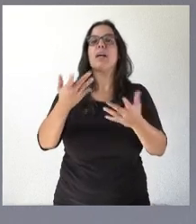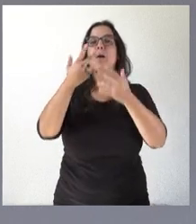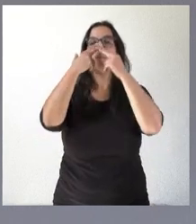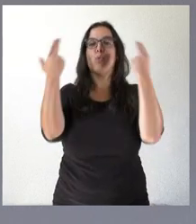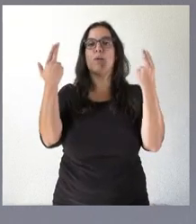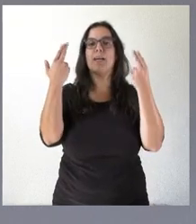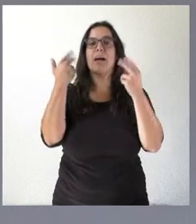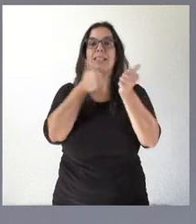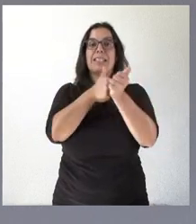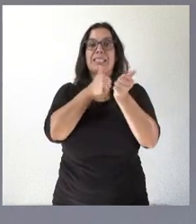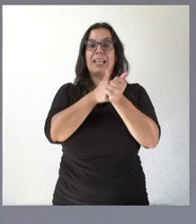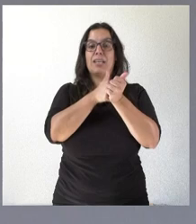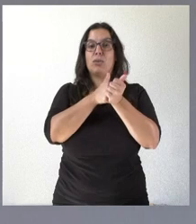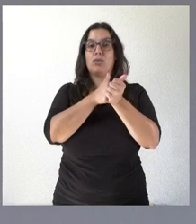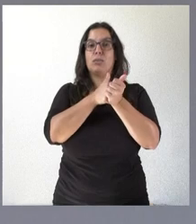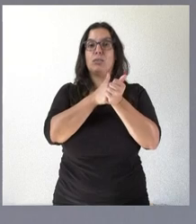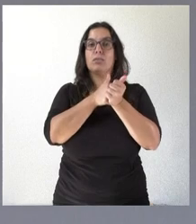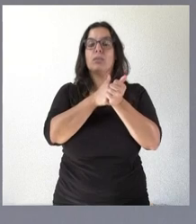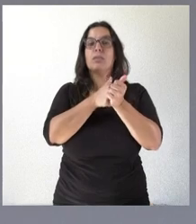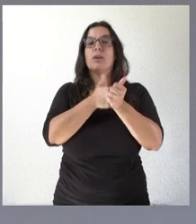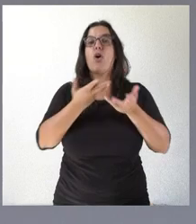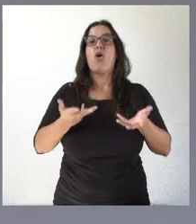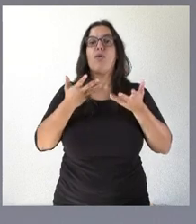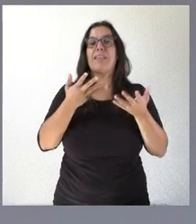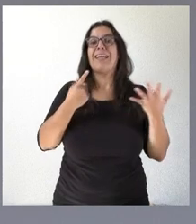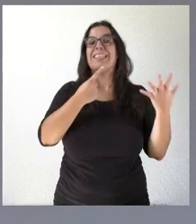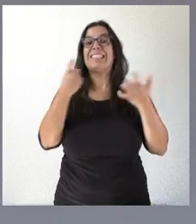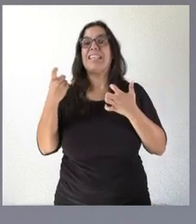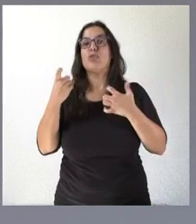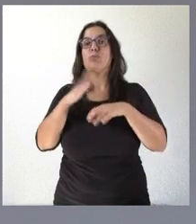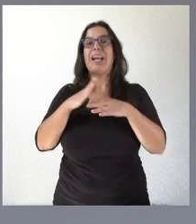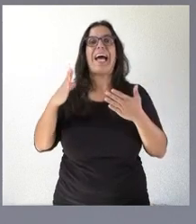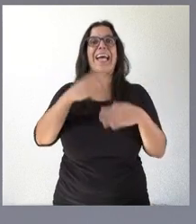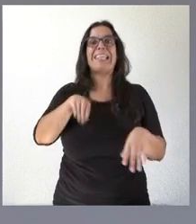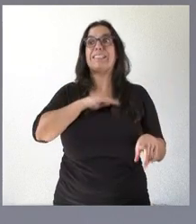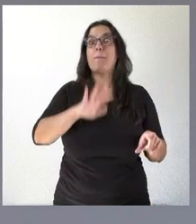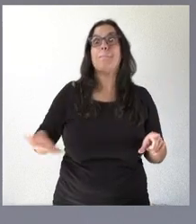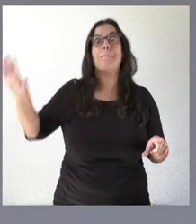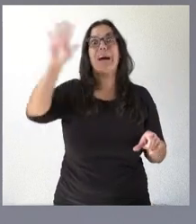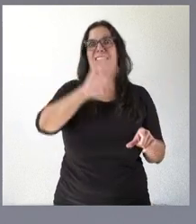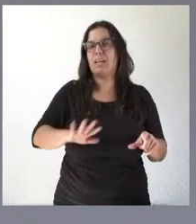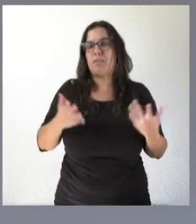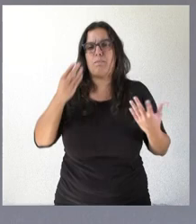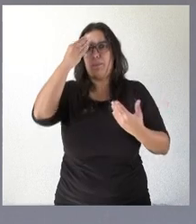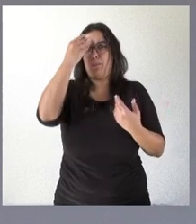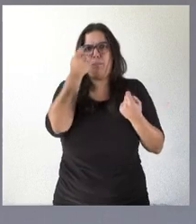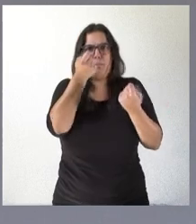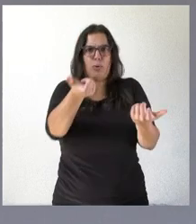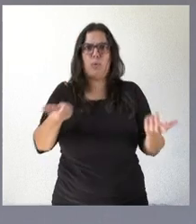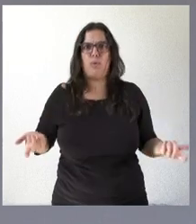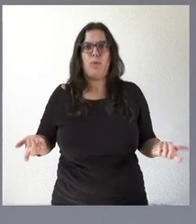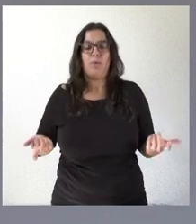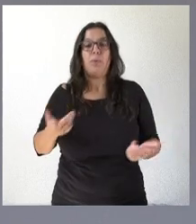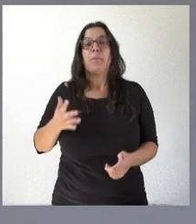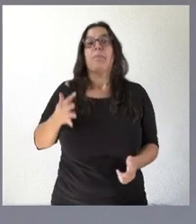habilitados nacional con 600 para todo el territorio nacional, lo que a nosotros se nos antoja muy escaso. De hecho,